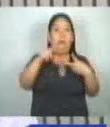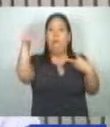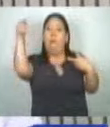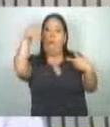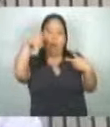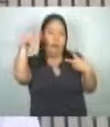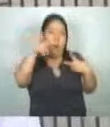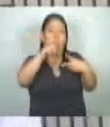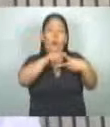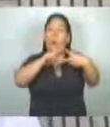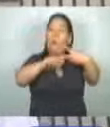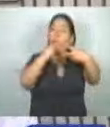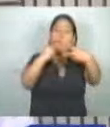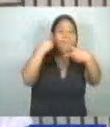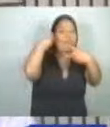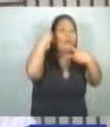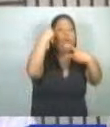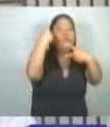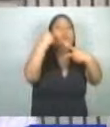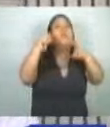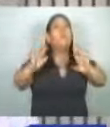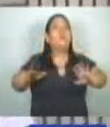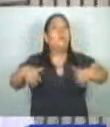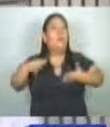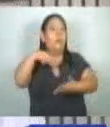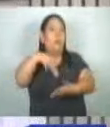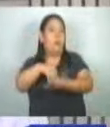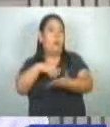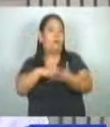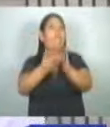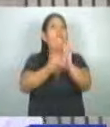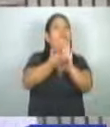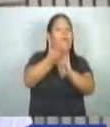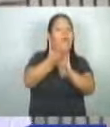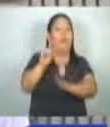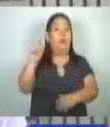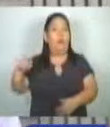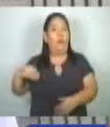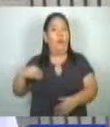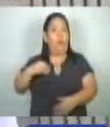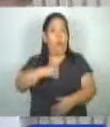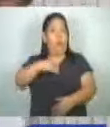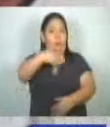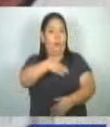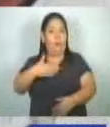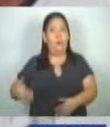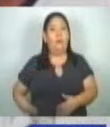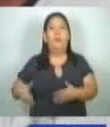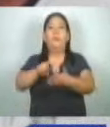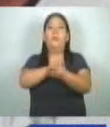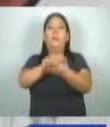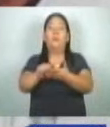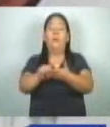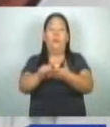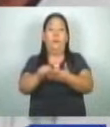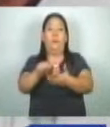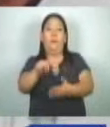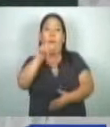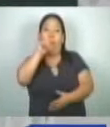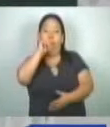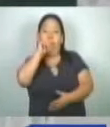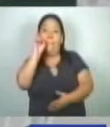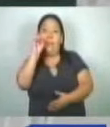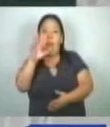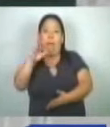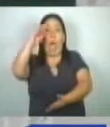que son dos pilares básicos para que un pueblo desarrolle. Según Iván Solano, presidente del Colegio Médico, la reducción del presupuesto al